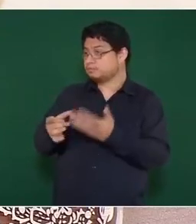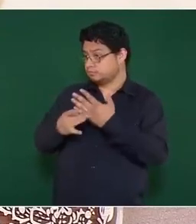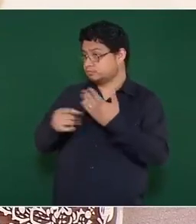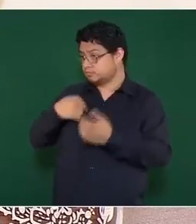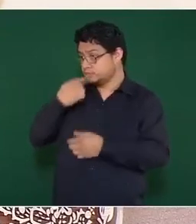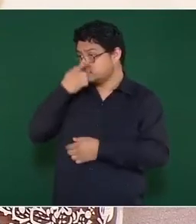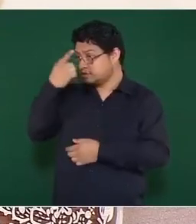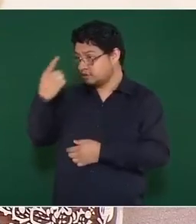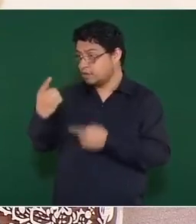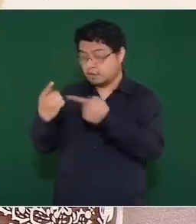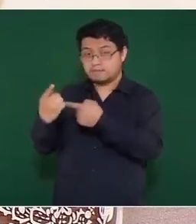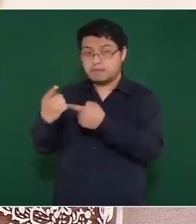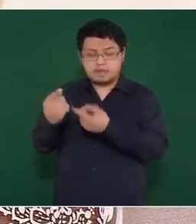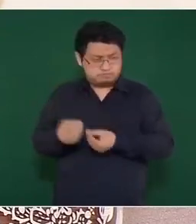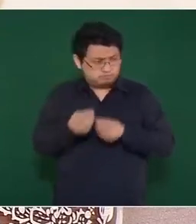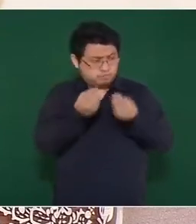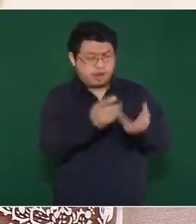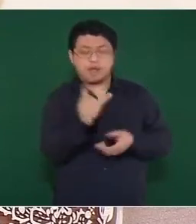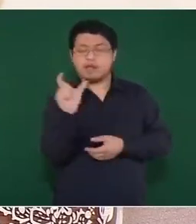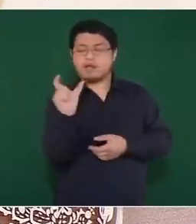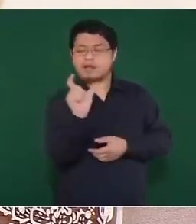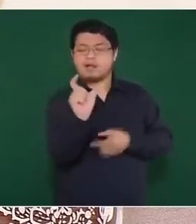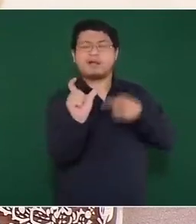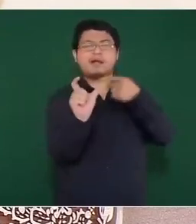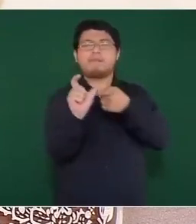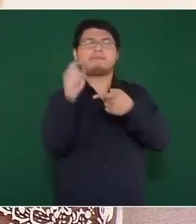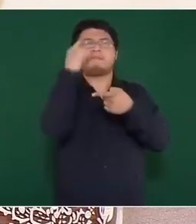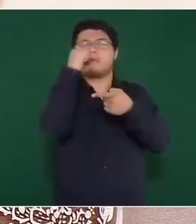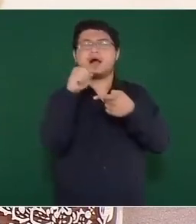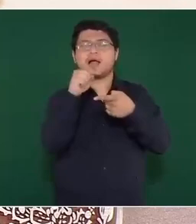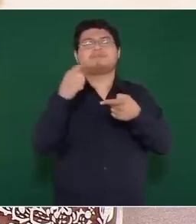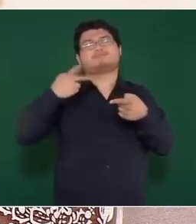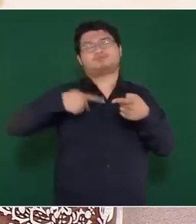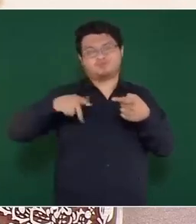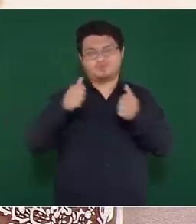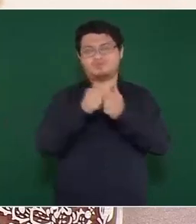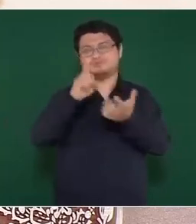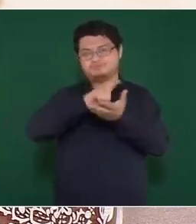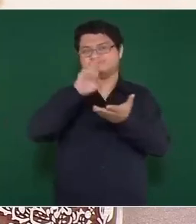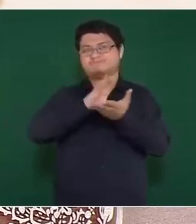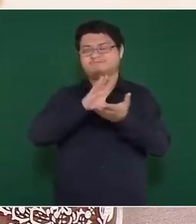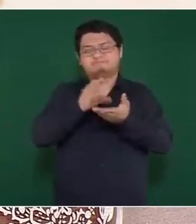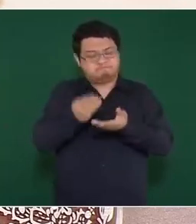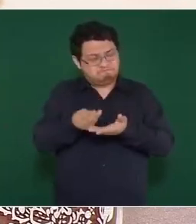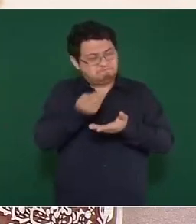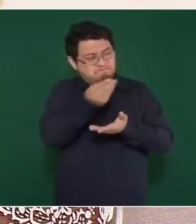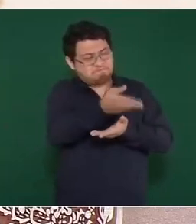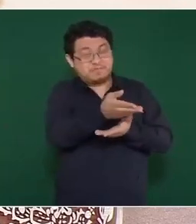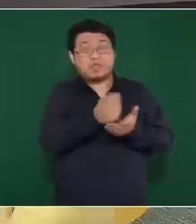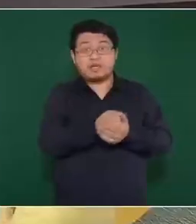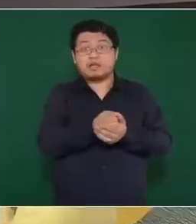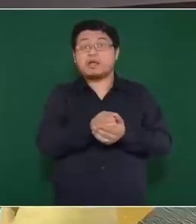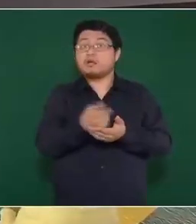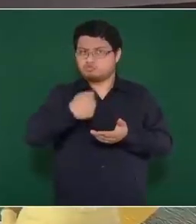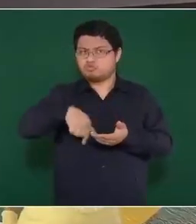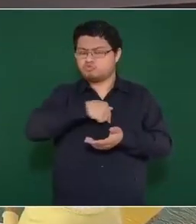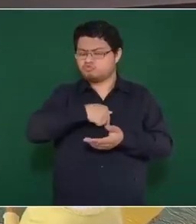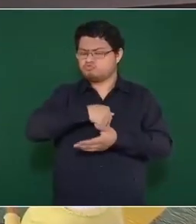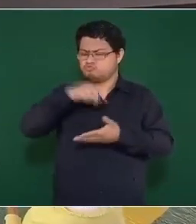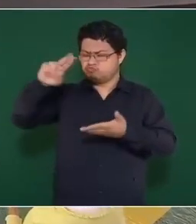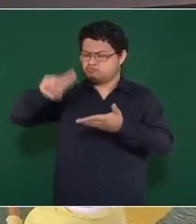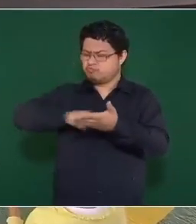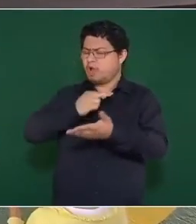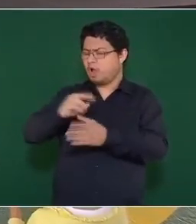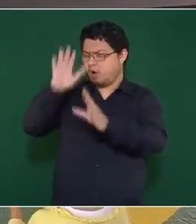semana para las personas con discapacidad en este trato conjunto que hicimos con el gobierno federal en este